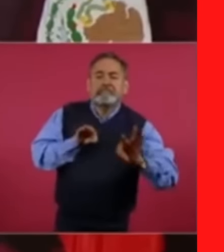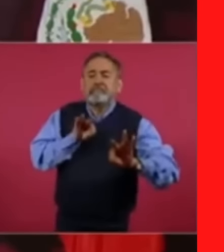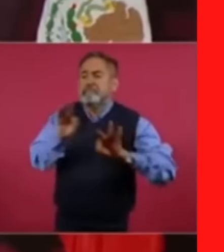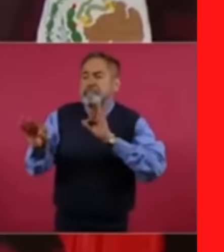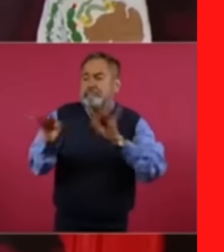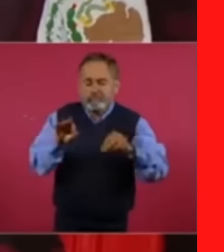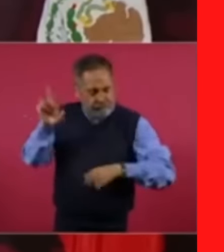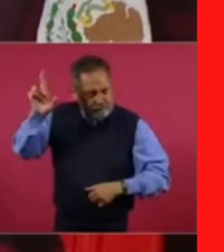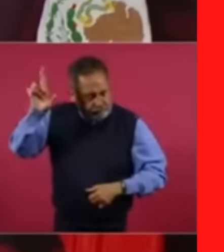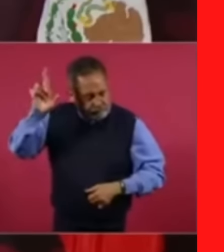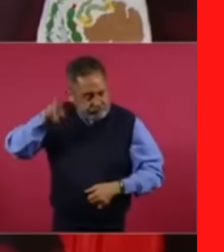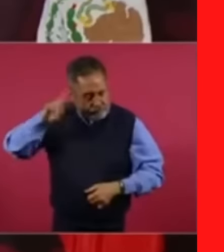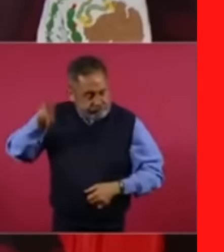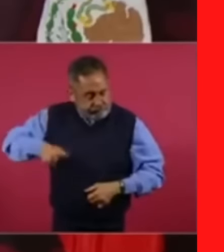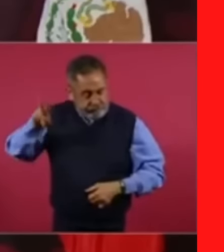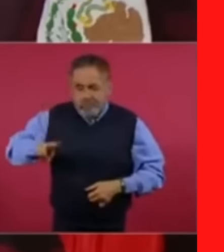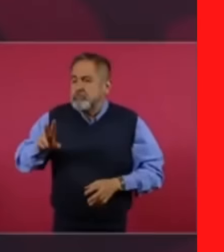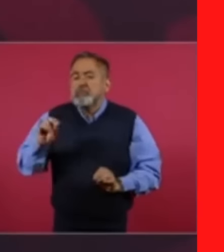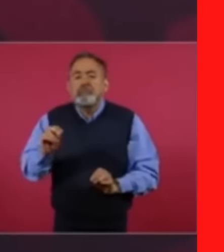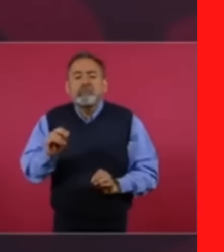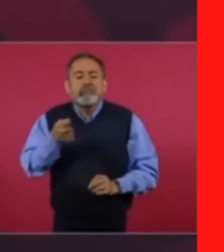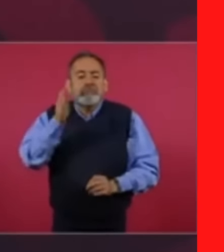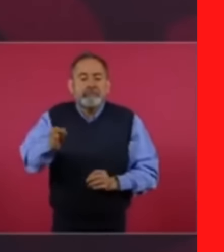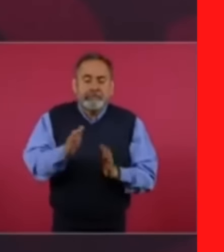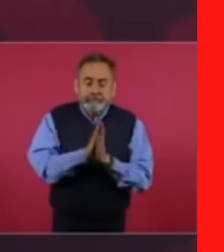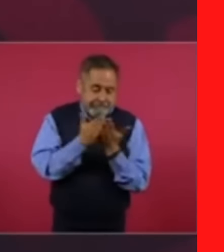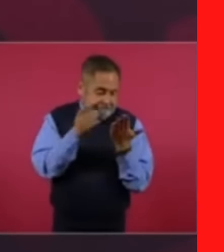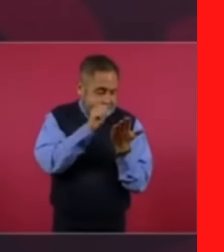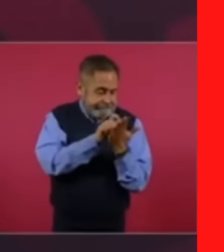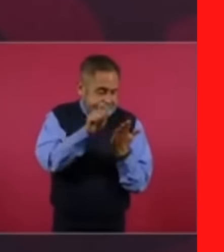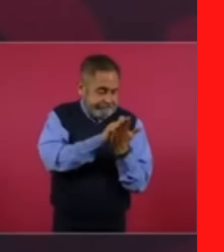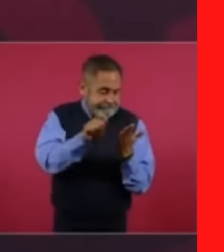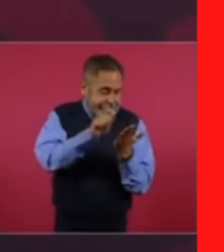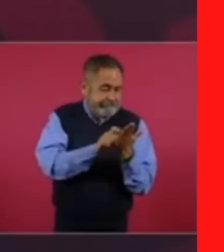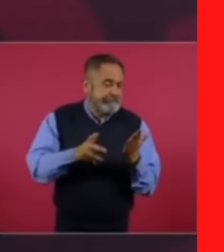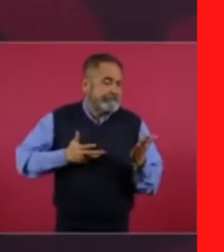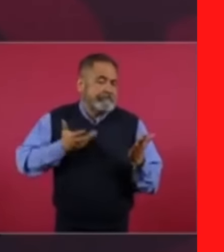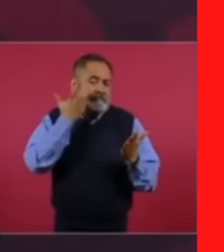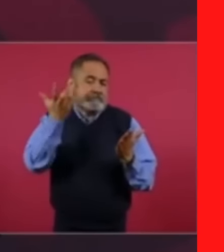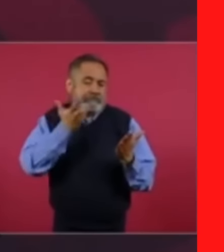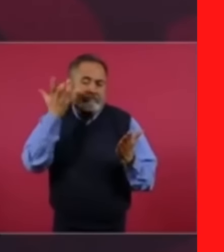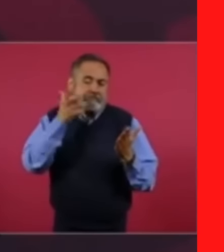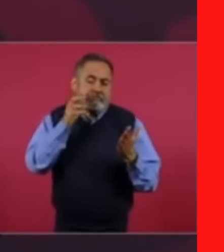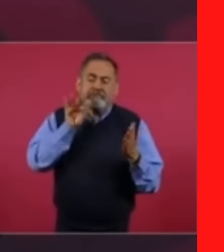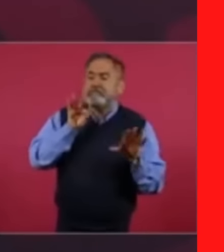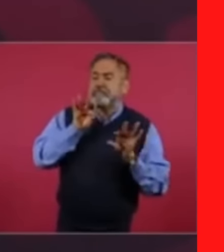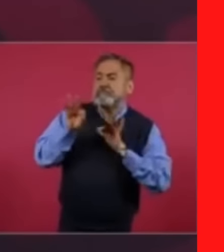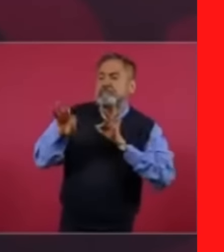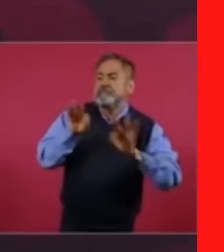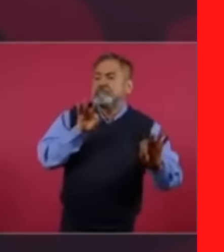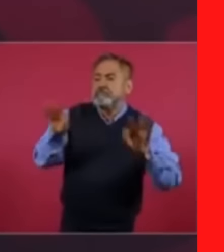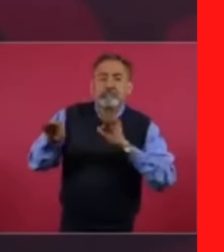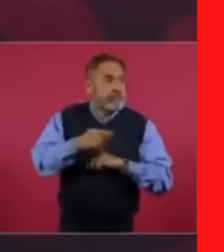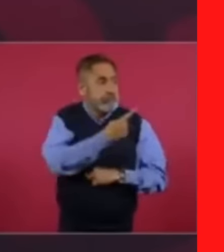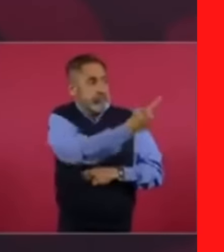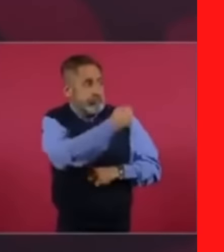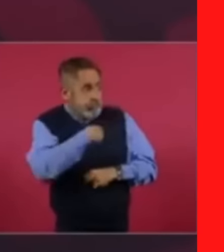o escribía por